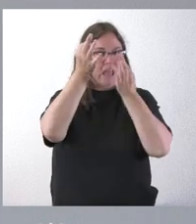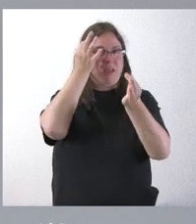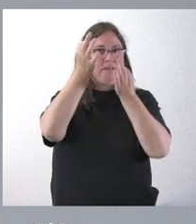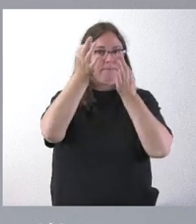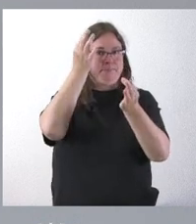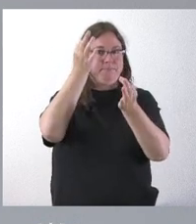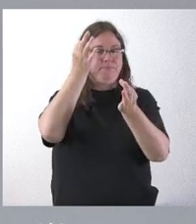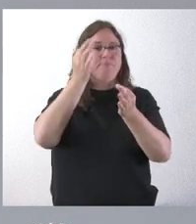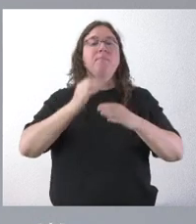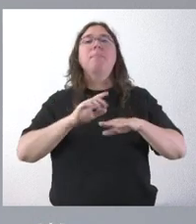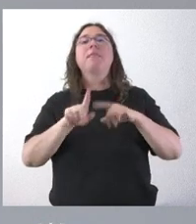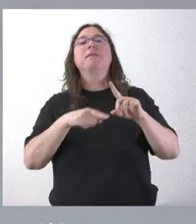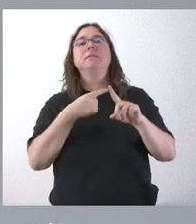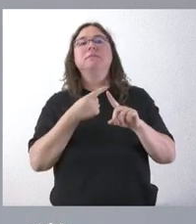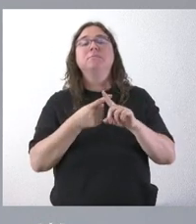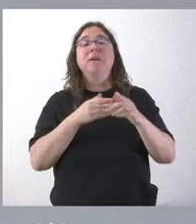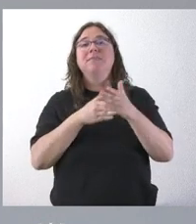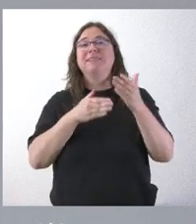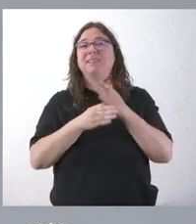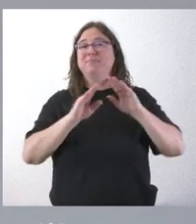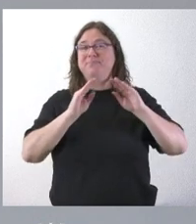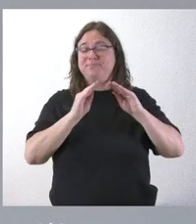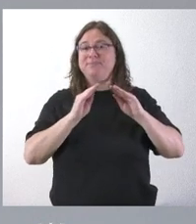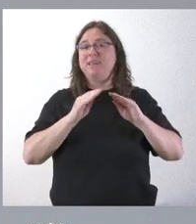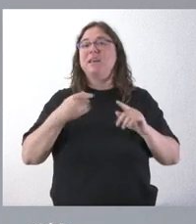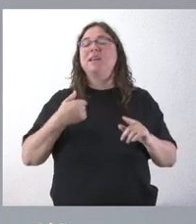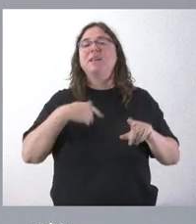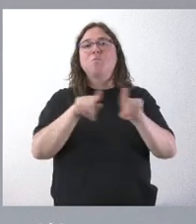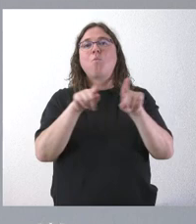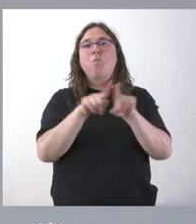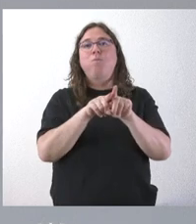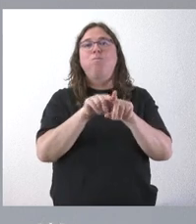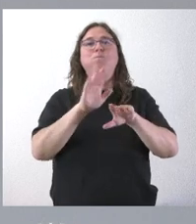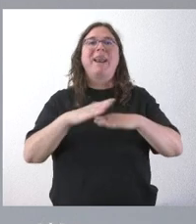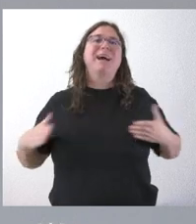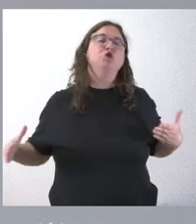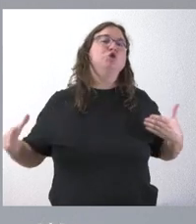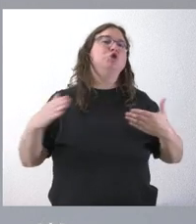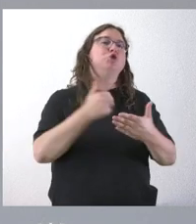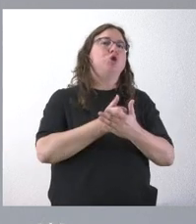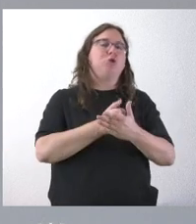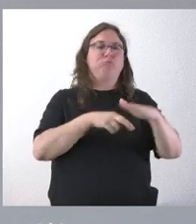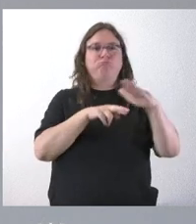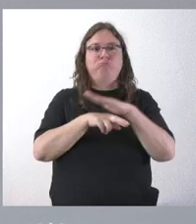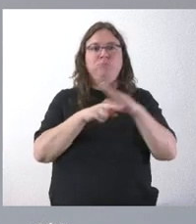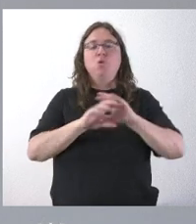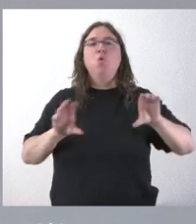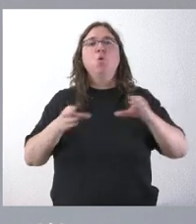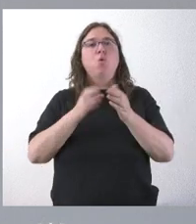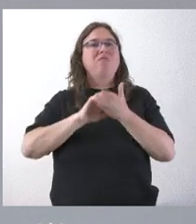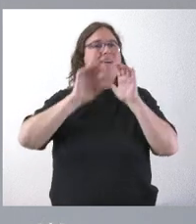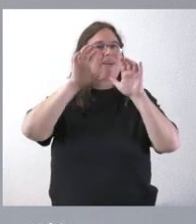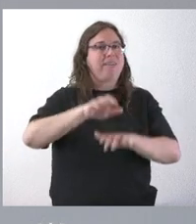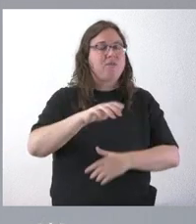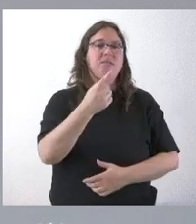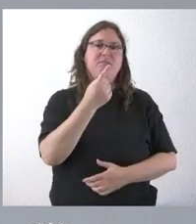pormenorizadamente, además, a través de la nota de prensa correspondiente y la portavocía de todos los argumentos que la Junta de Castilla y León considera que